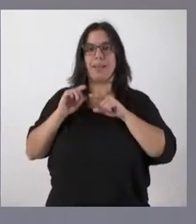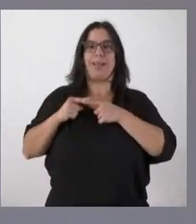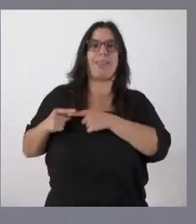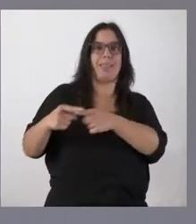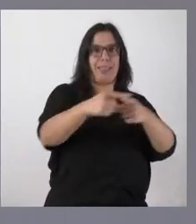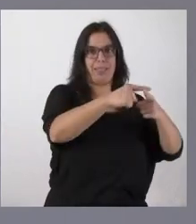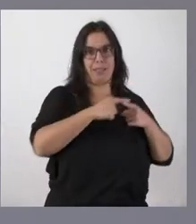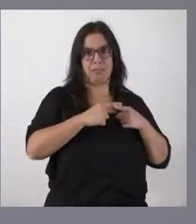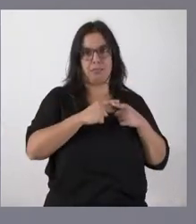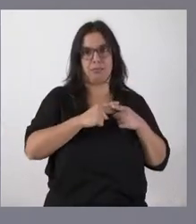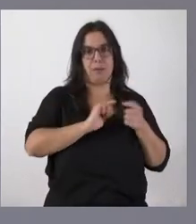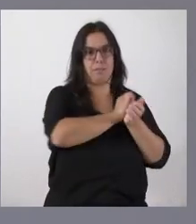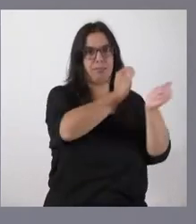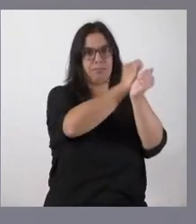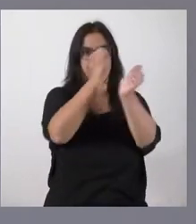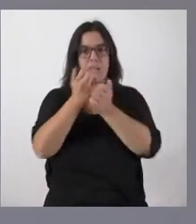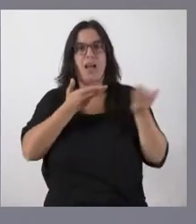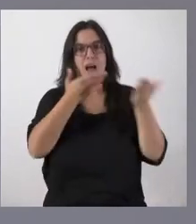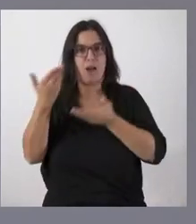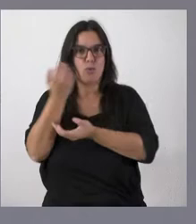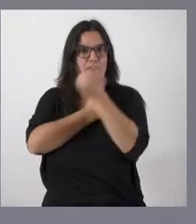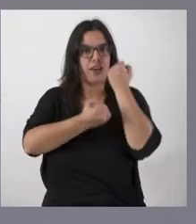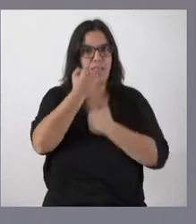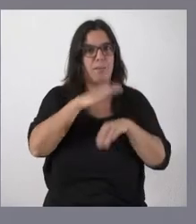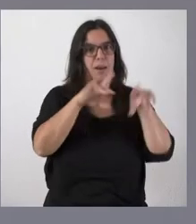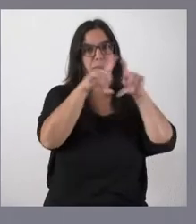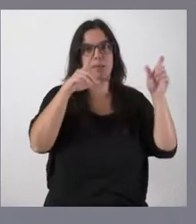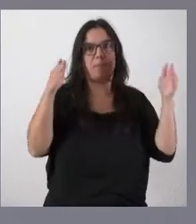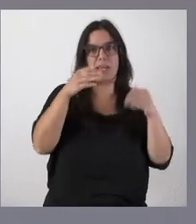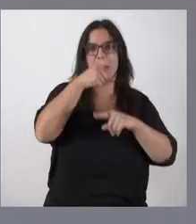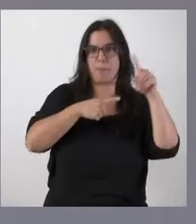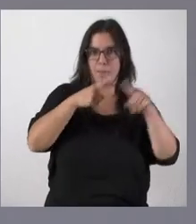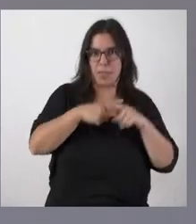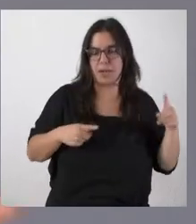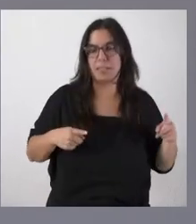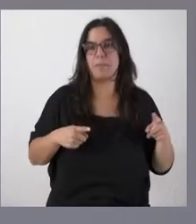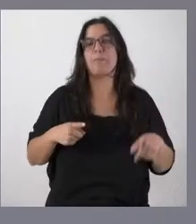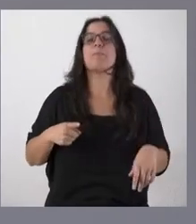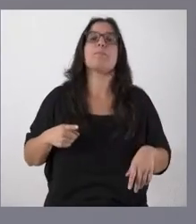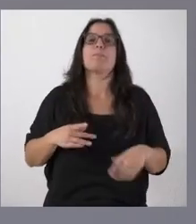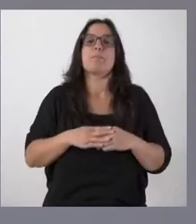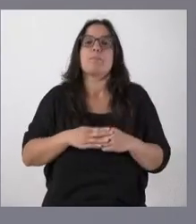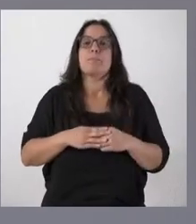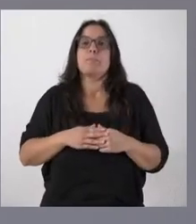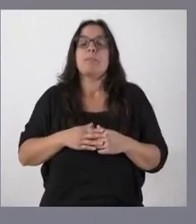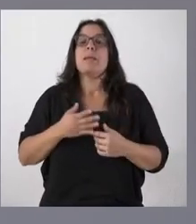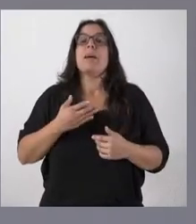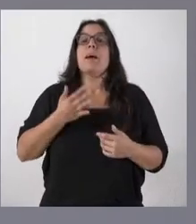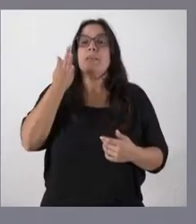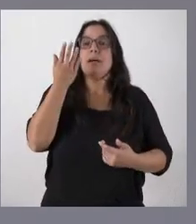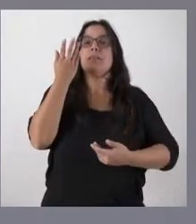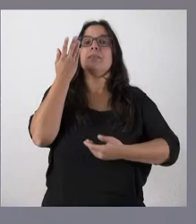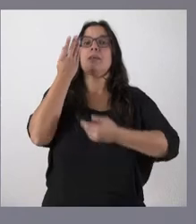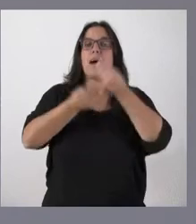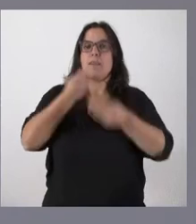de ayudas financieras a las pymes de nuestra comunidad autónoma. Lo hacemos, además, en colaboración con el